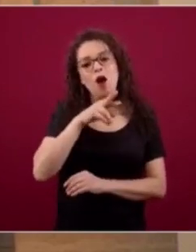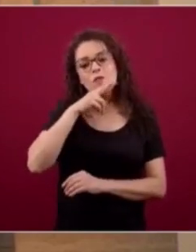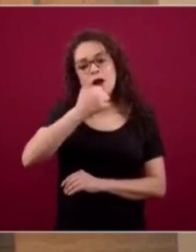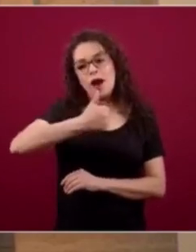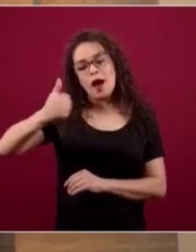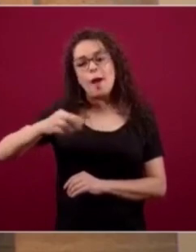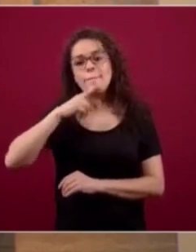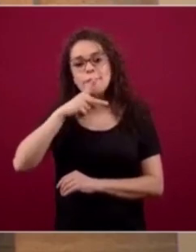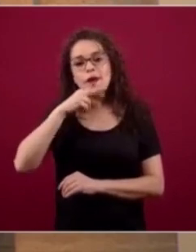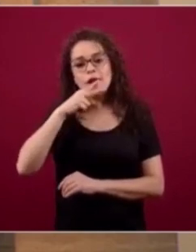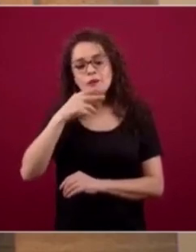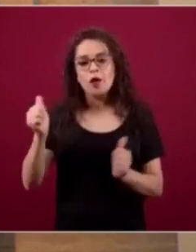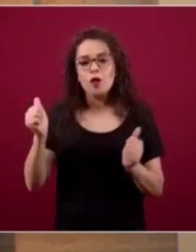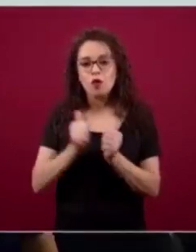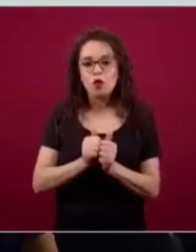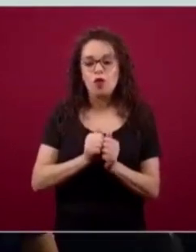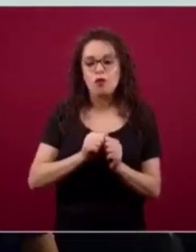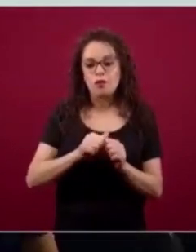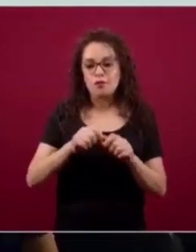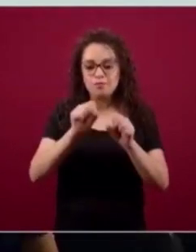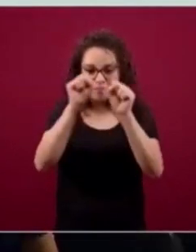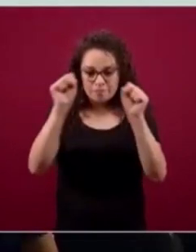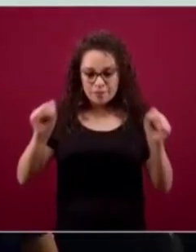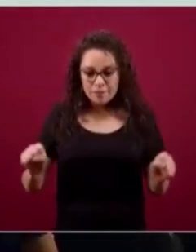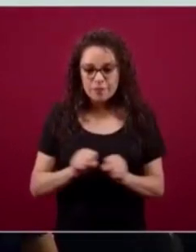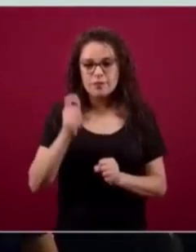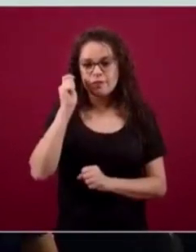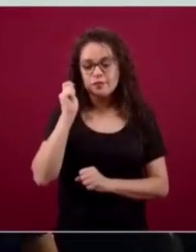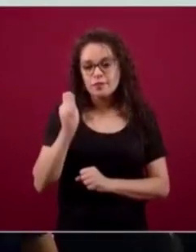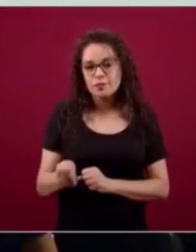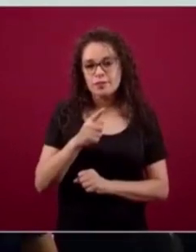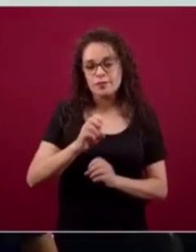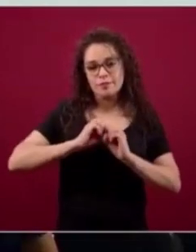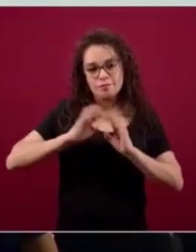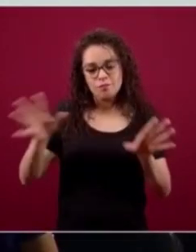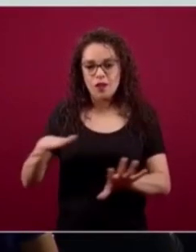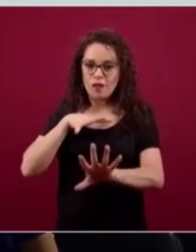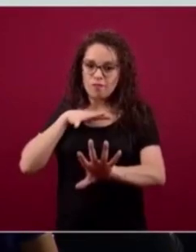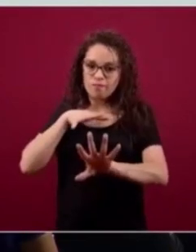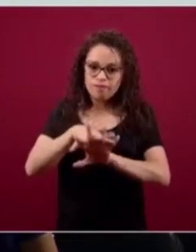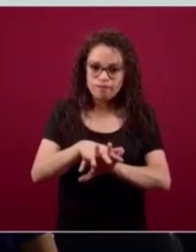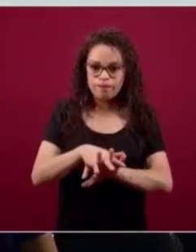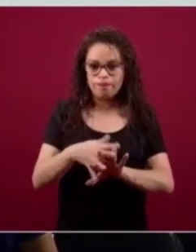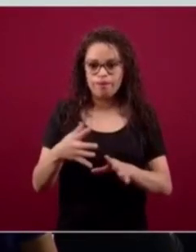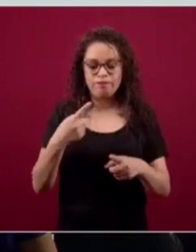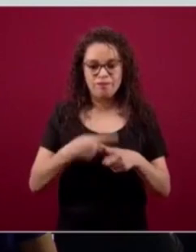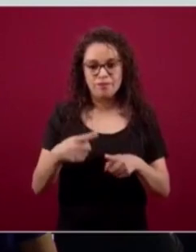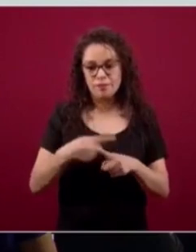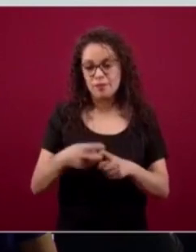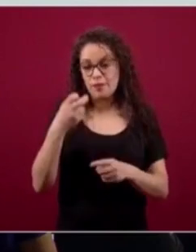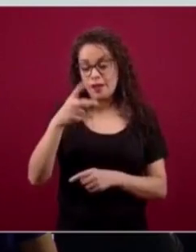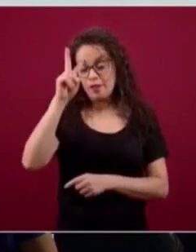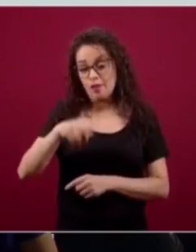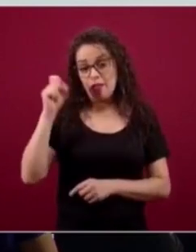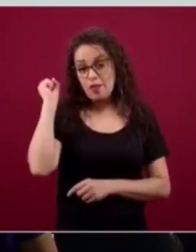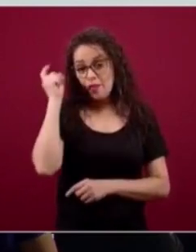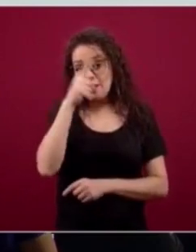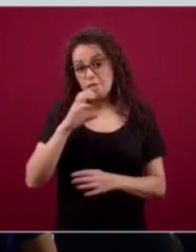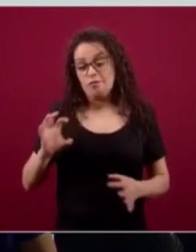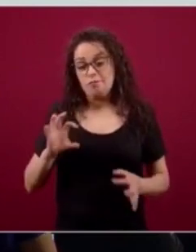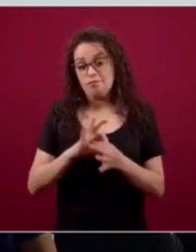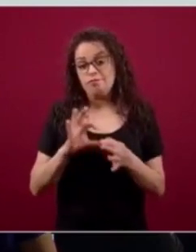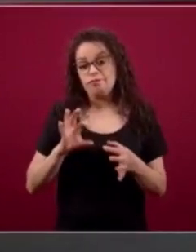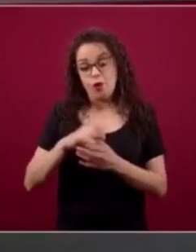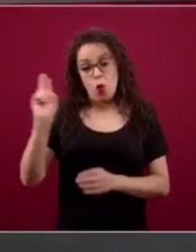administración, mayor claridad, mayor transparencia, todos los procesos que tienen que ver con este complejo que son nuestras